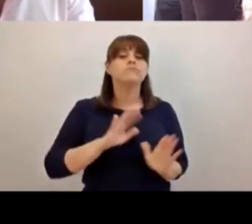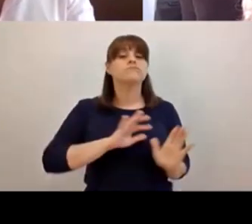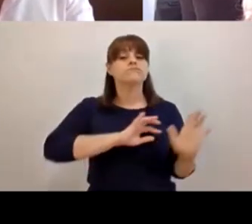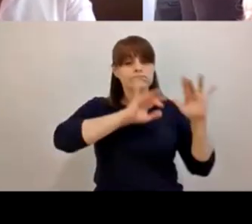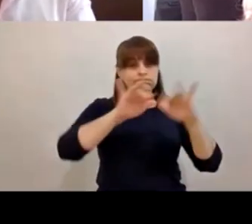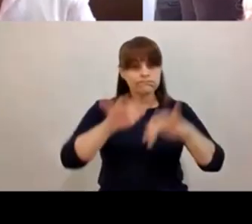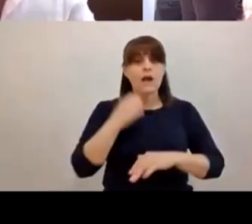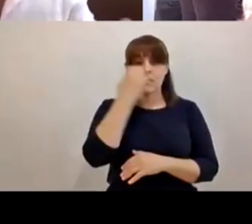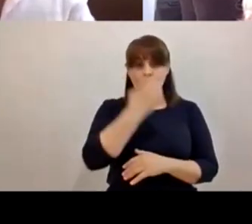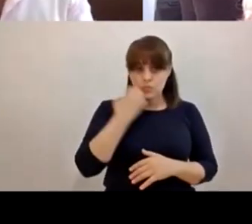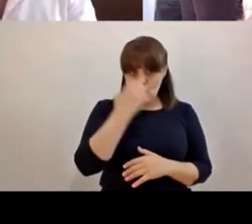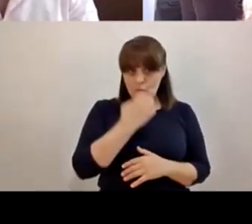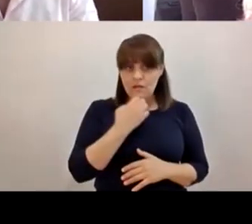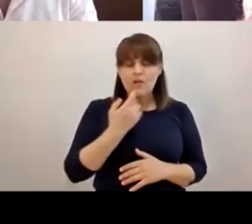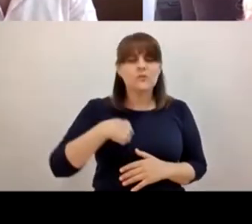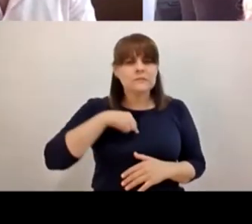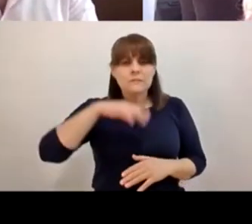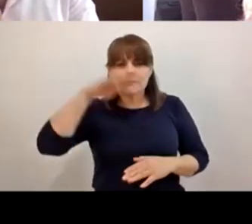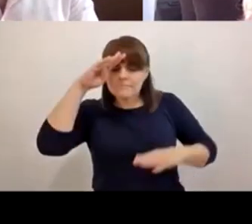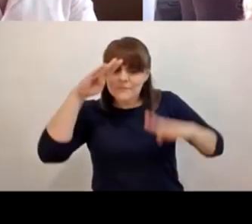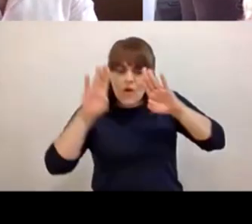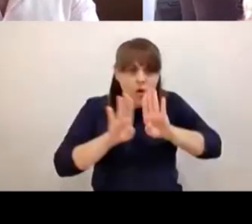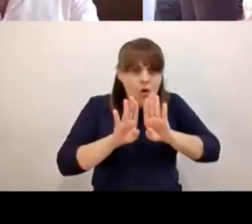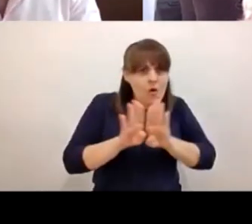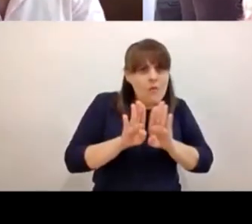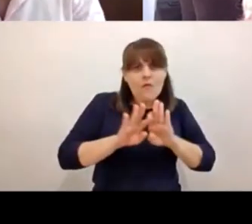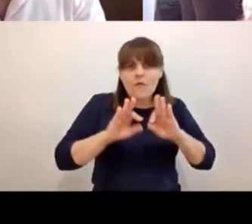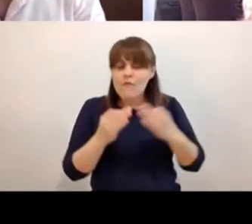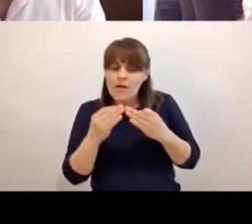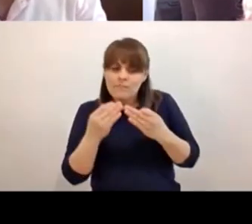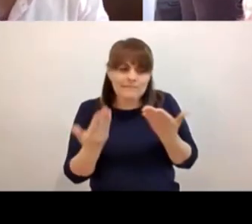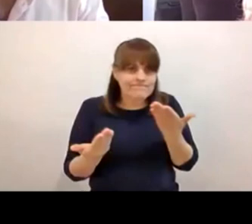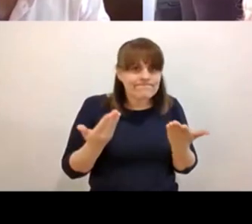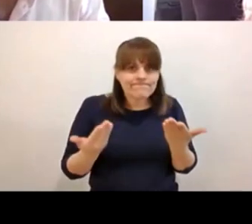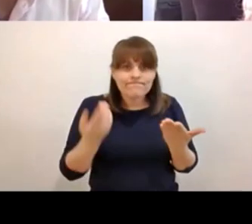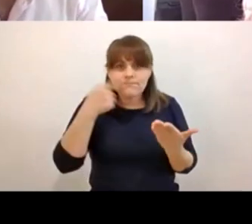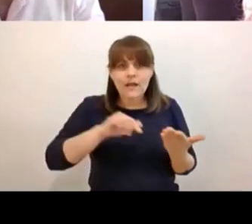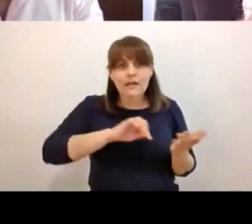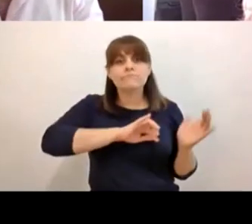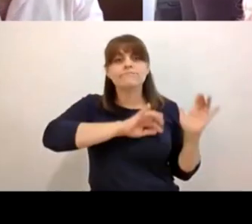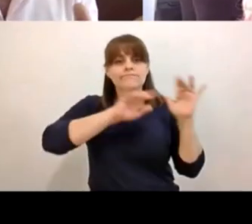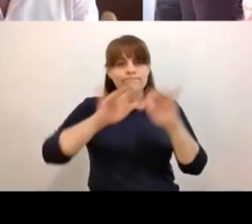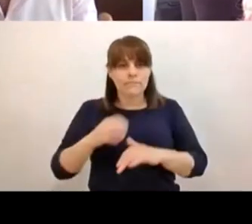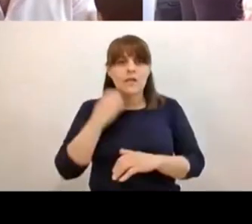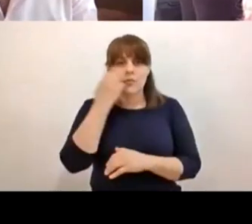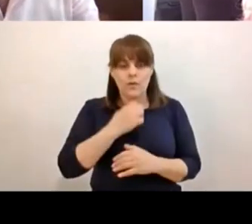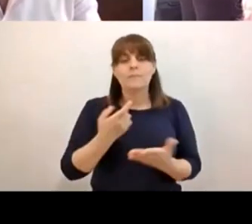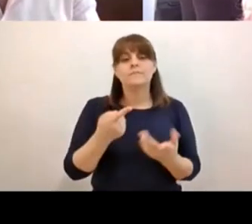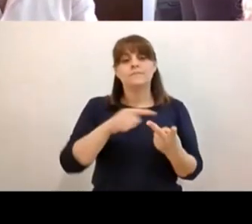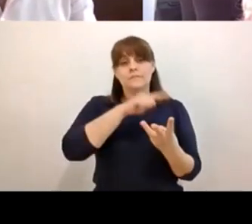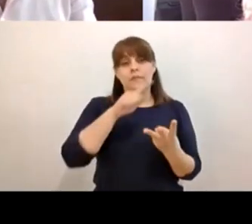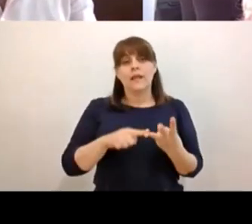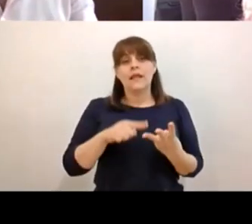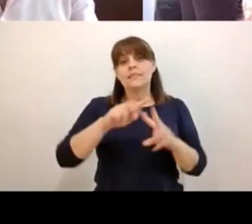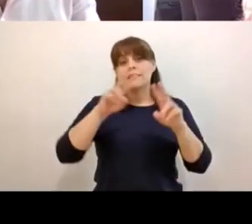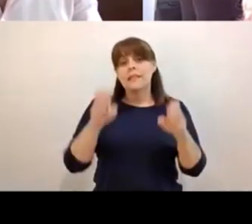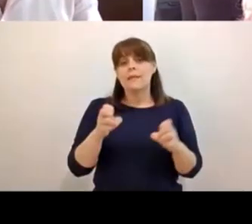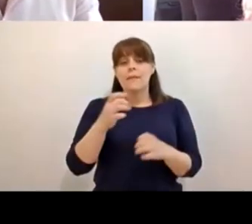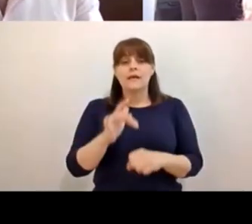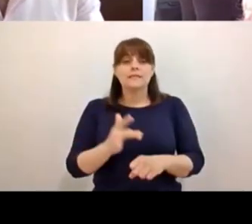que desarrollar una estrategia muy puntual el tema socioemocional me parece esta parte muy importante